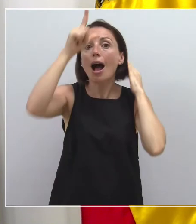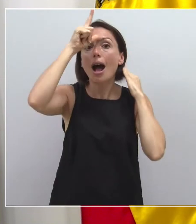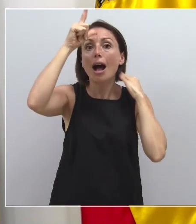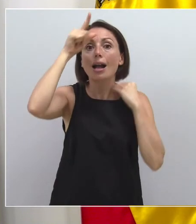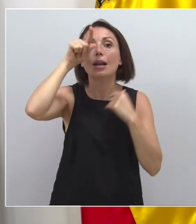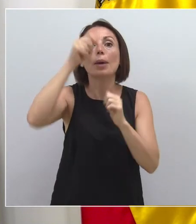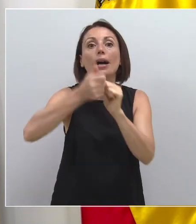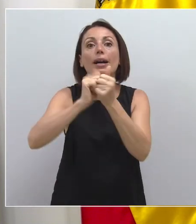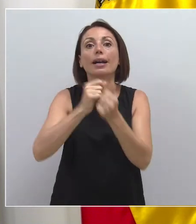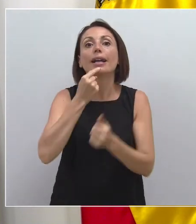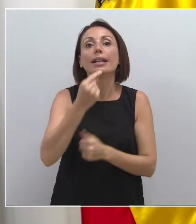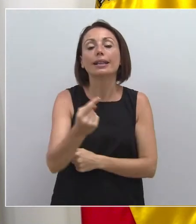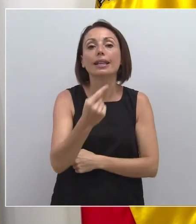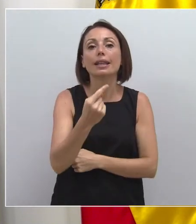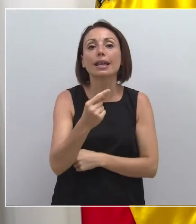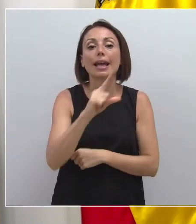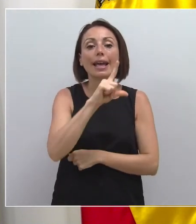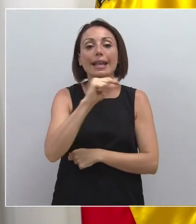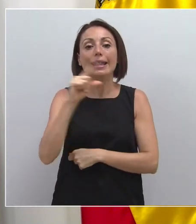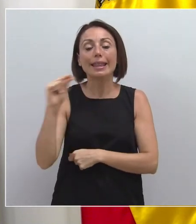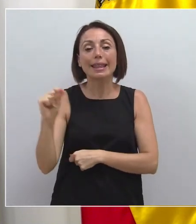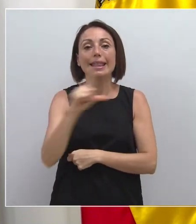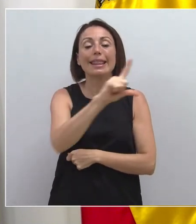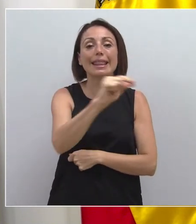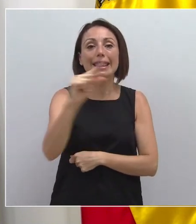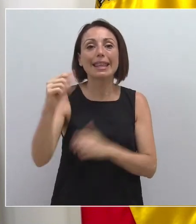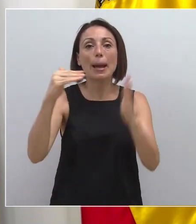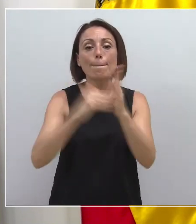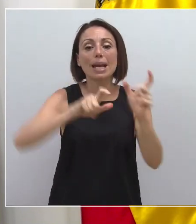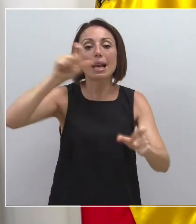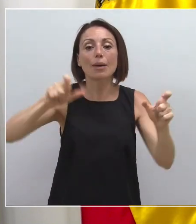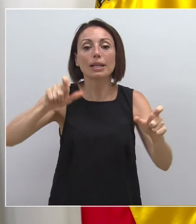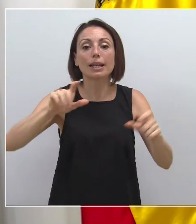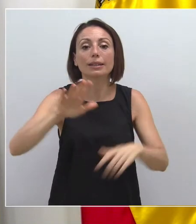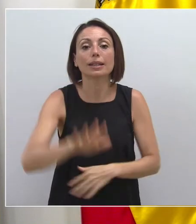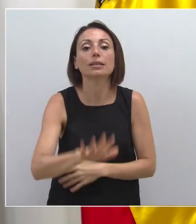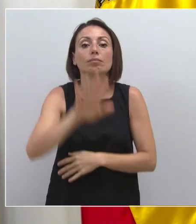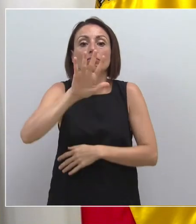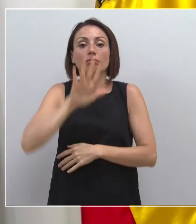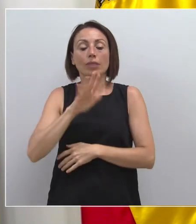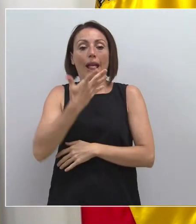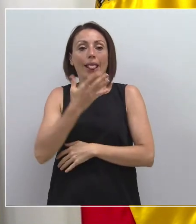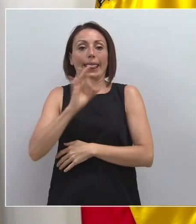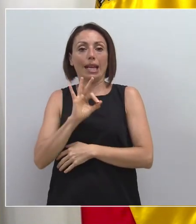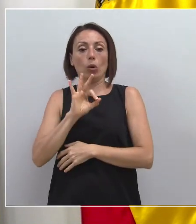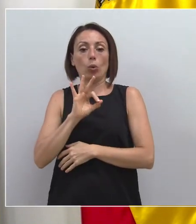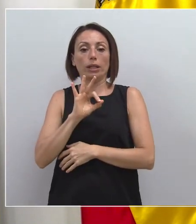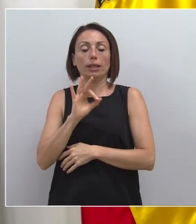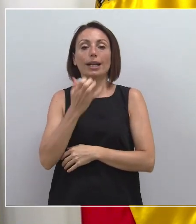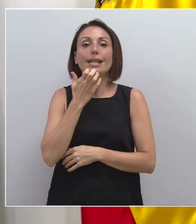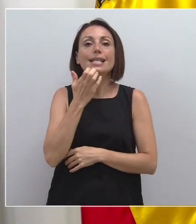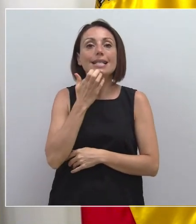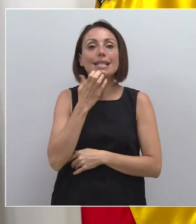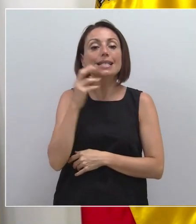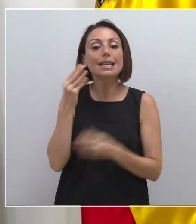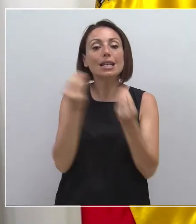sitúa la cifra en 50 por cada 100.000 habitantes. Es decir, si observamos la cifra, pues evidentemente la conclusión es